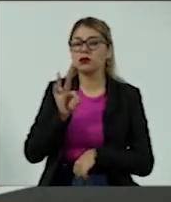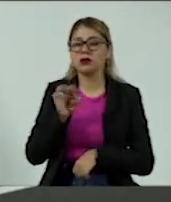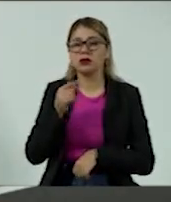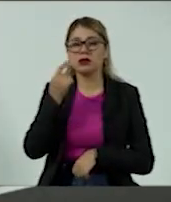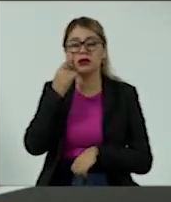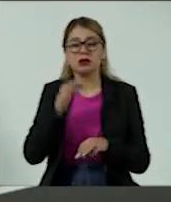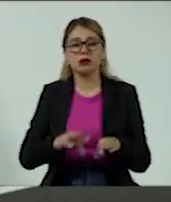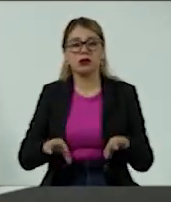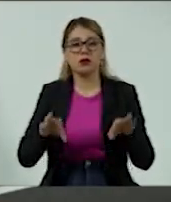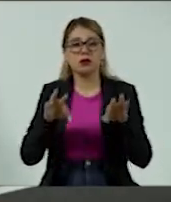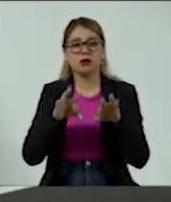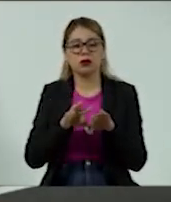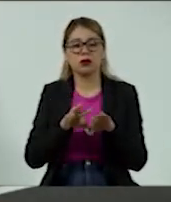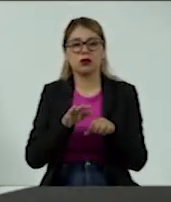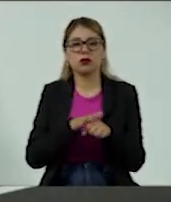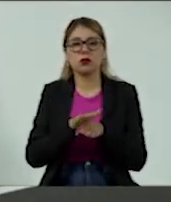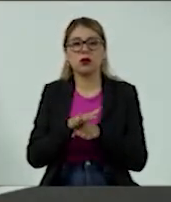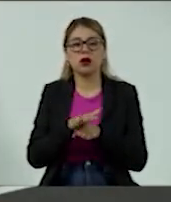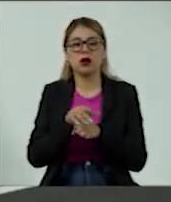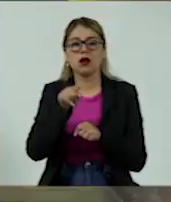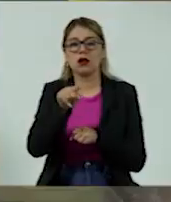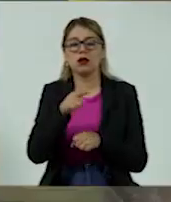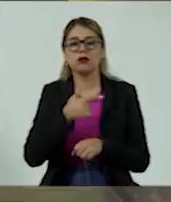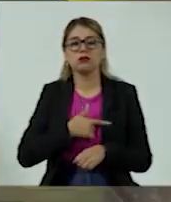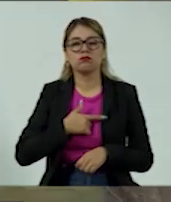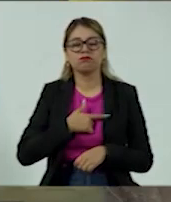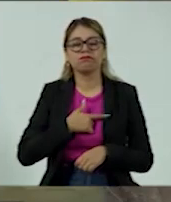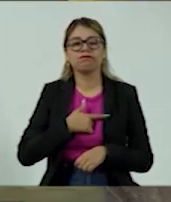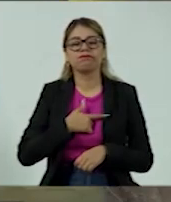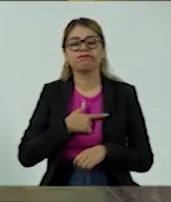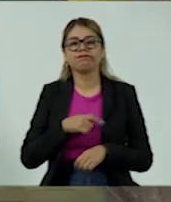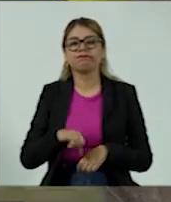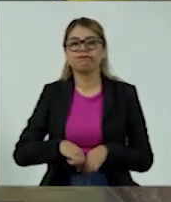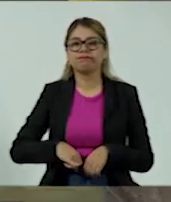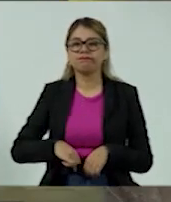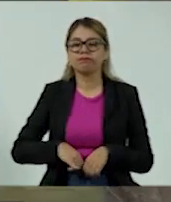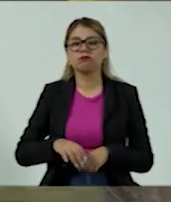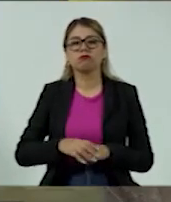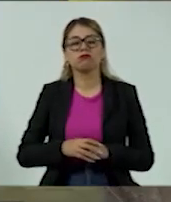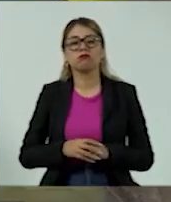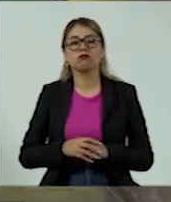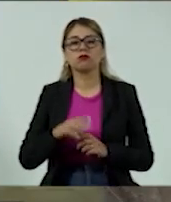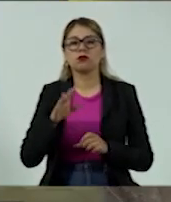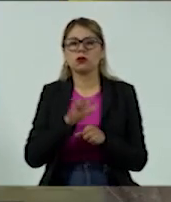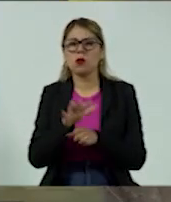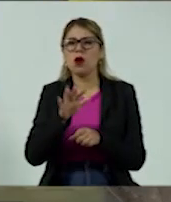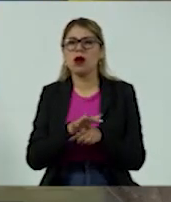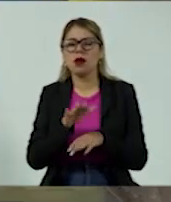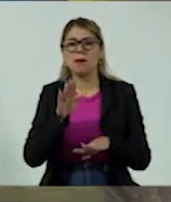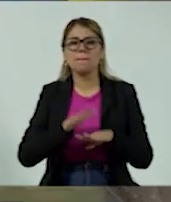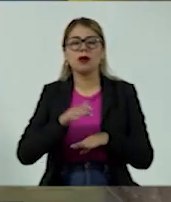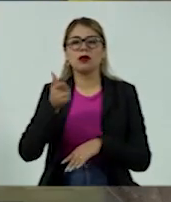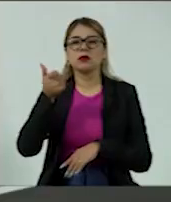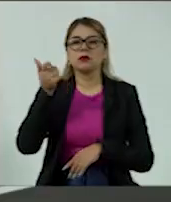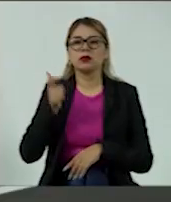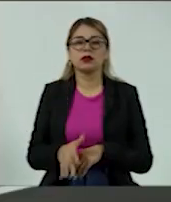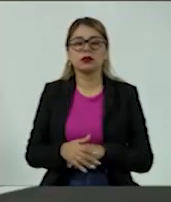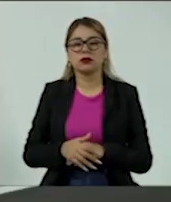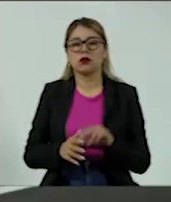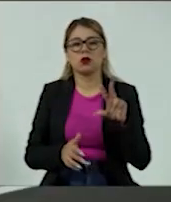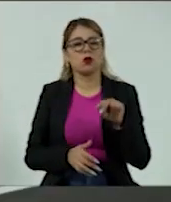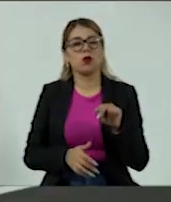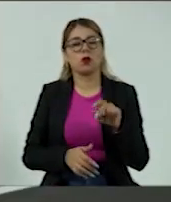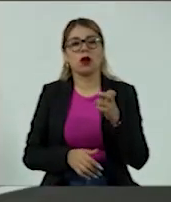consideraciones importantes cuál es la tarjeta que más me conviene. No necesariamente la que aparenta ser la más barata es